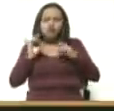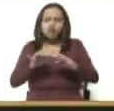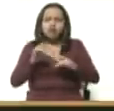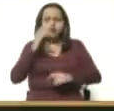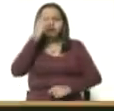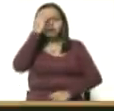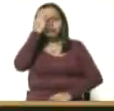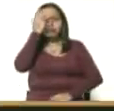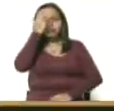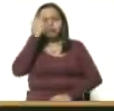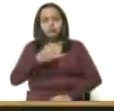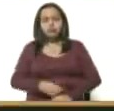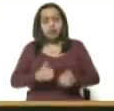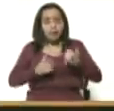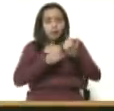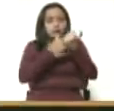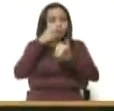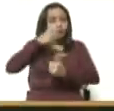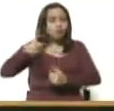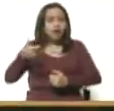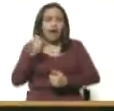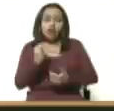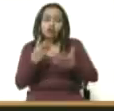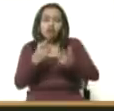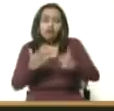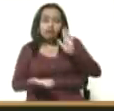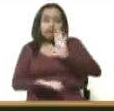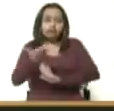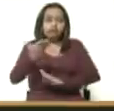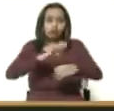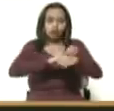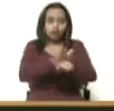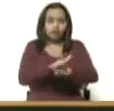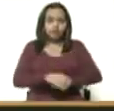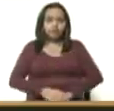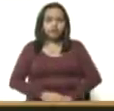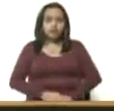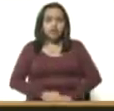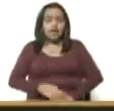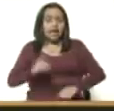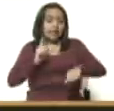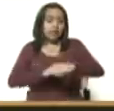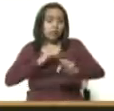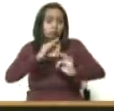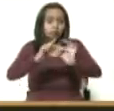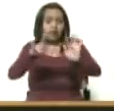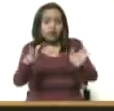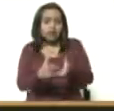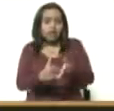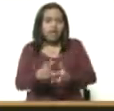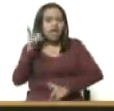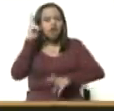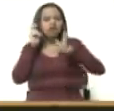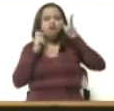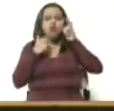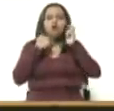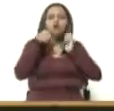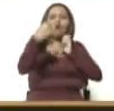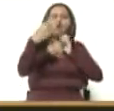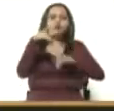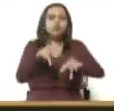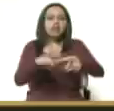nos solidarizamos con esos pueblos. En plena pandemia hemos escuchado la voz alta del secretario general Antonio Guterres,